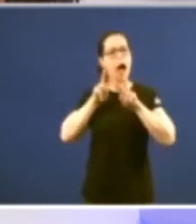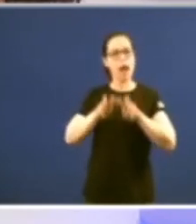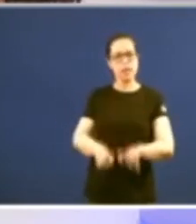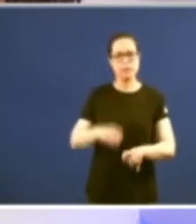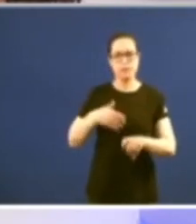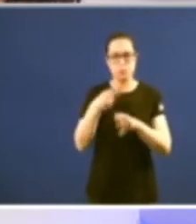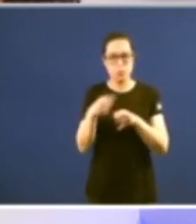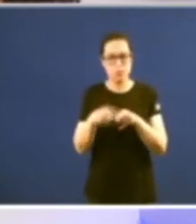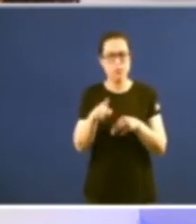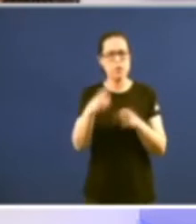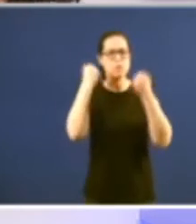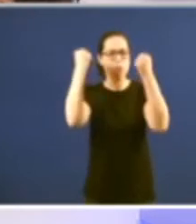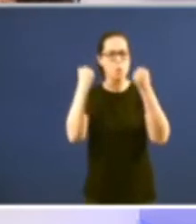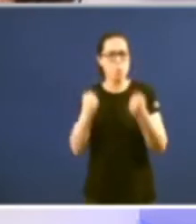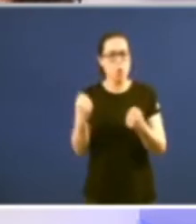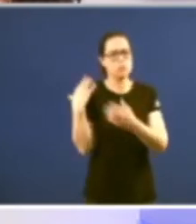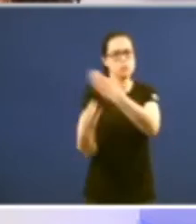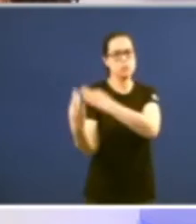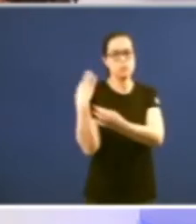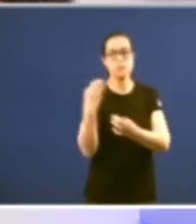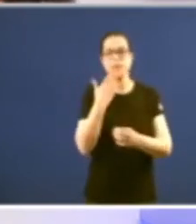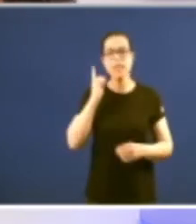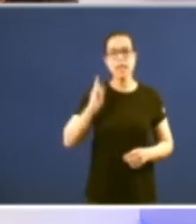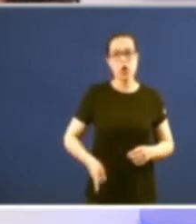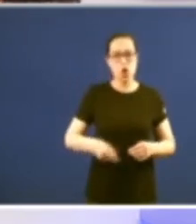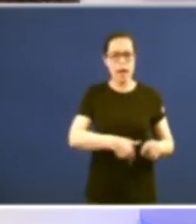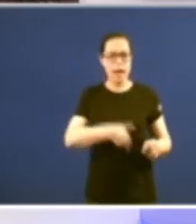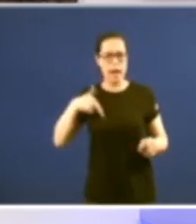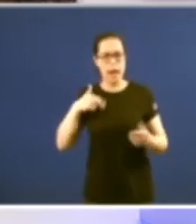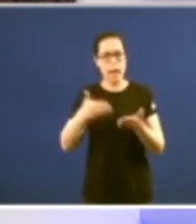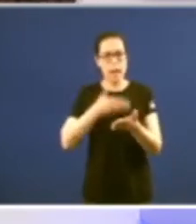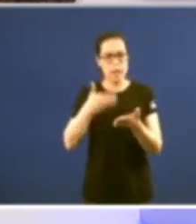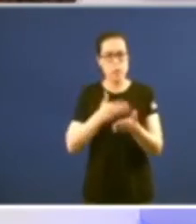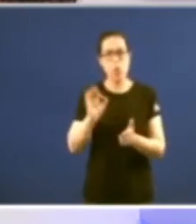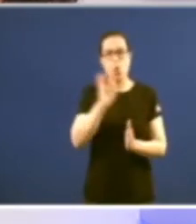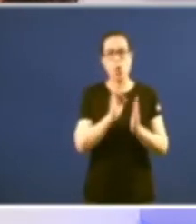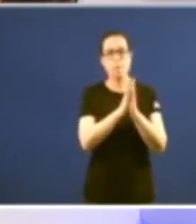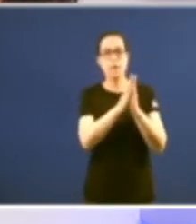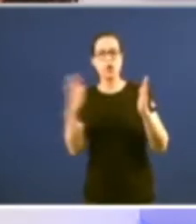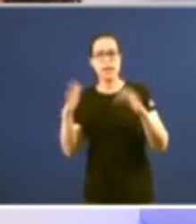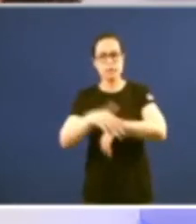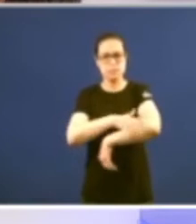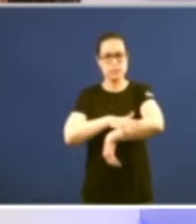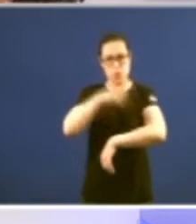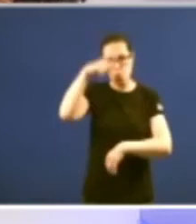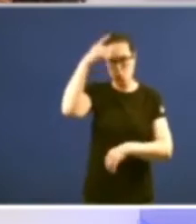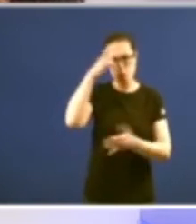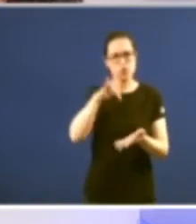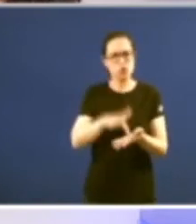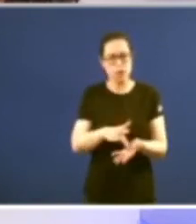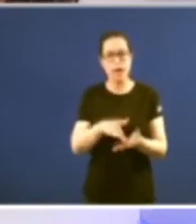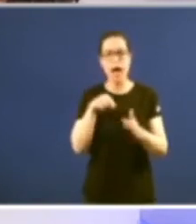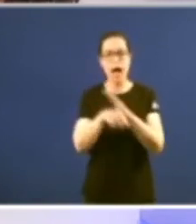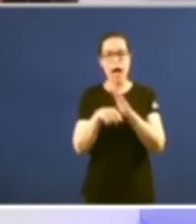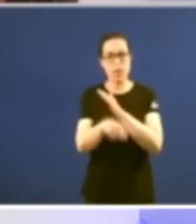experto para diversas institucións como a Dirección Xeral do Libro e Bibliotecas do Ministerio de Cultura a Xencia Española de